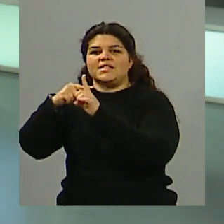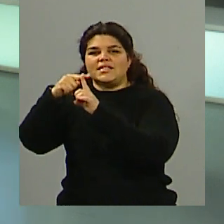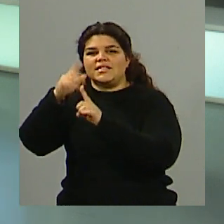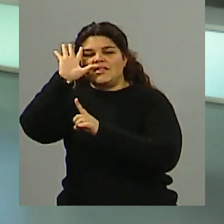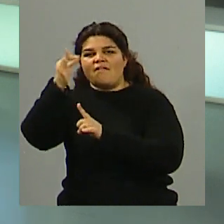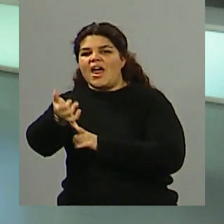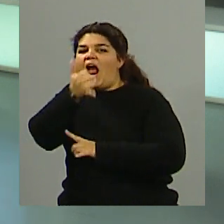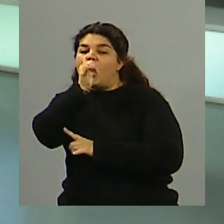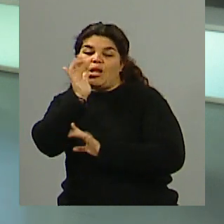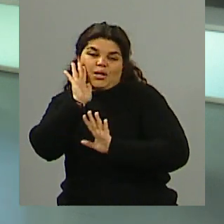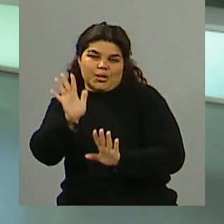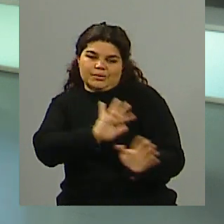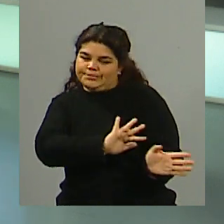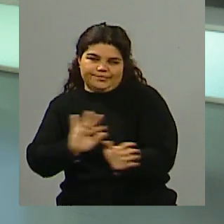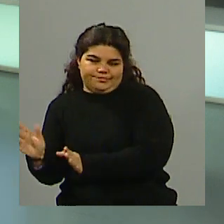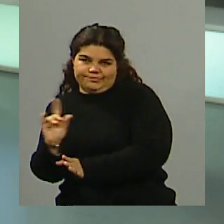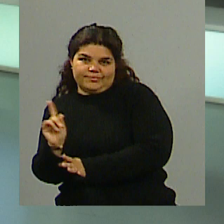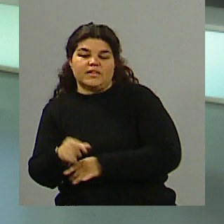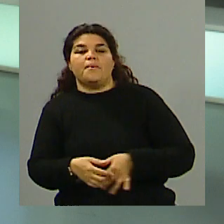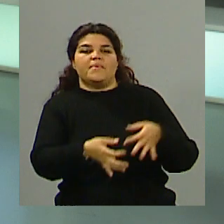manera, bueno, hubo café, té,